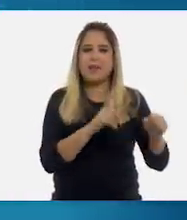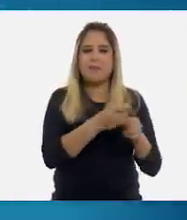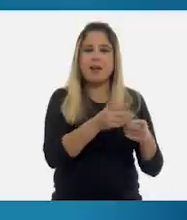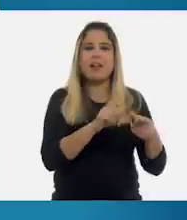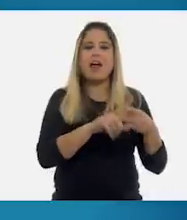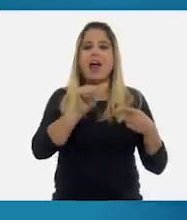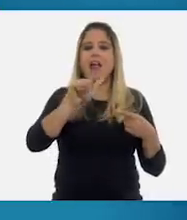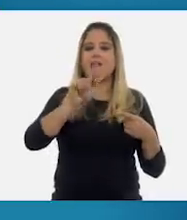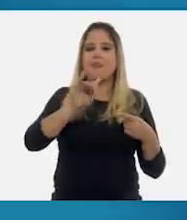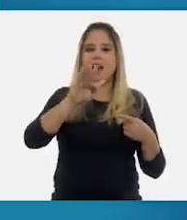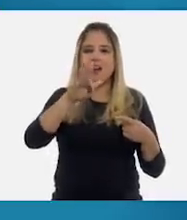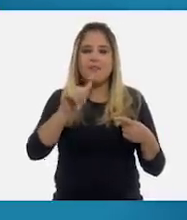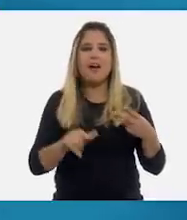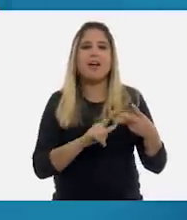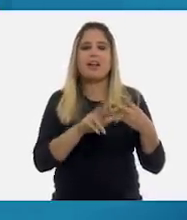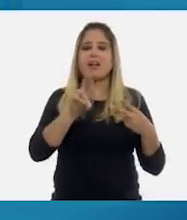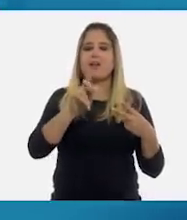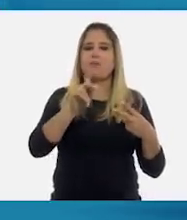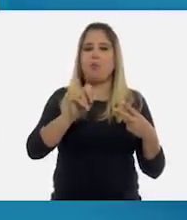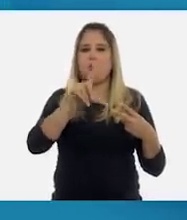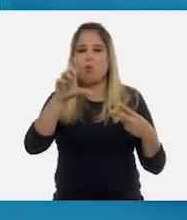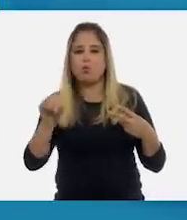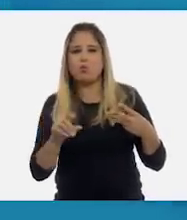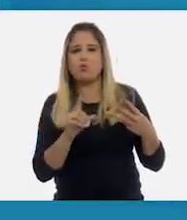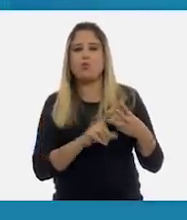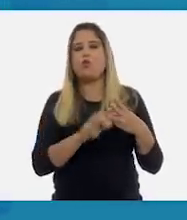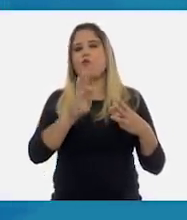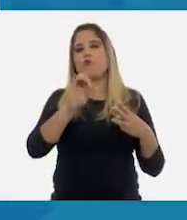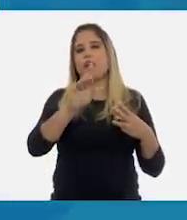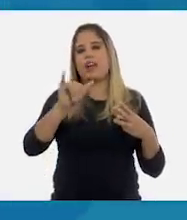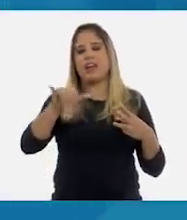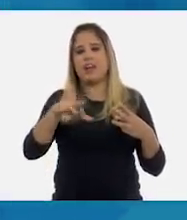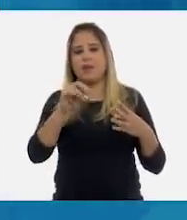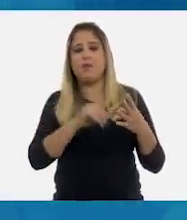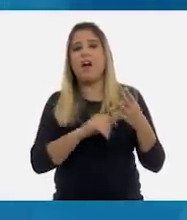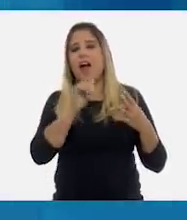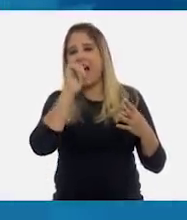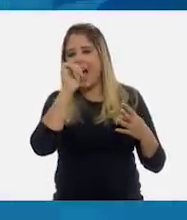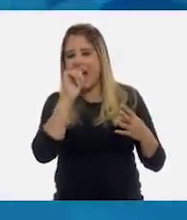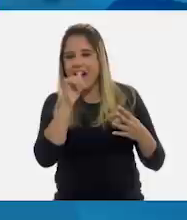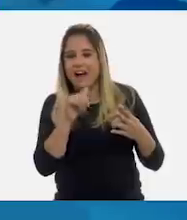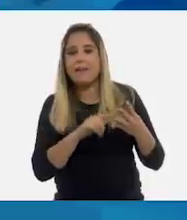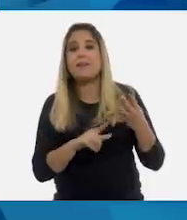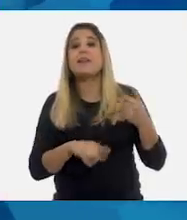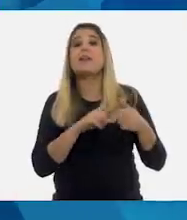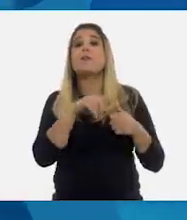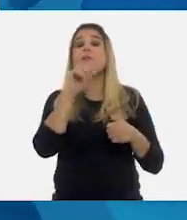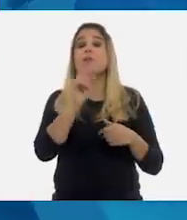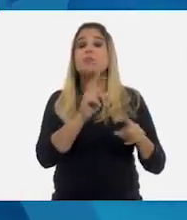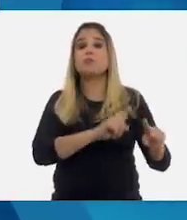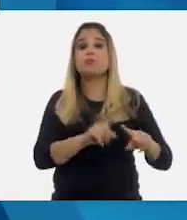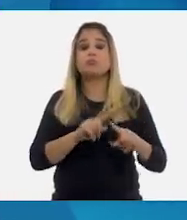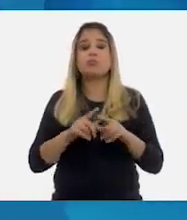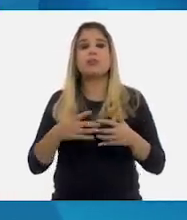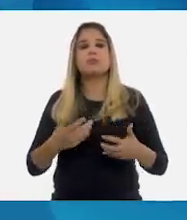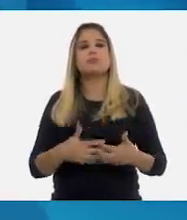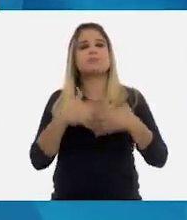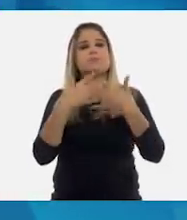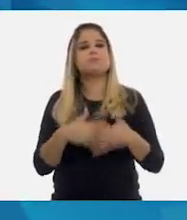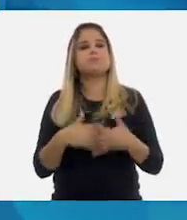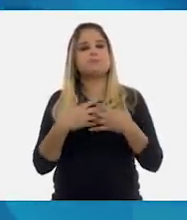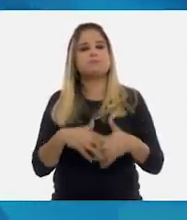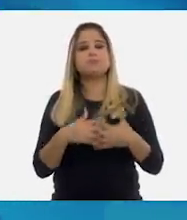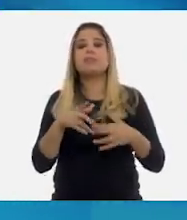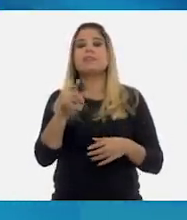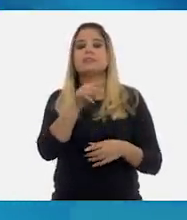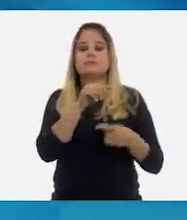alfalfa, el repollo, el sorgo forrajero, la avena forrajera y también productos industriales. Es decir,